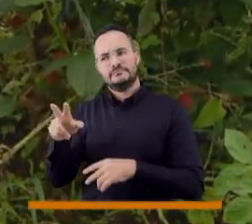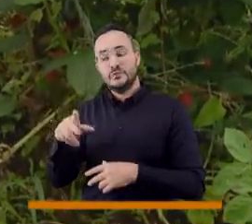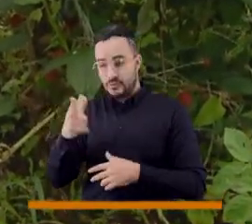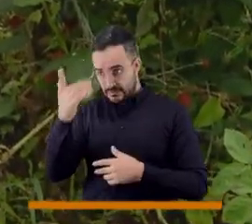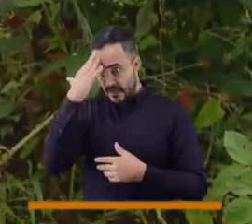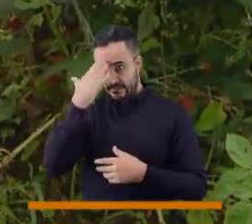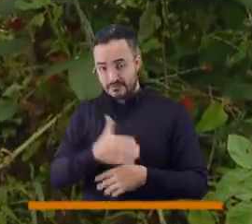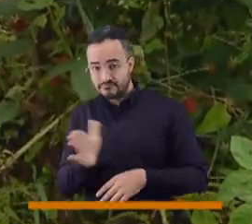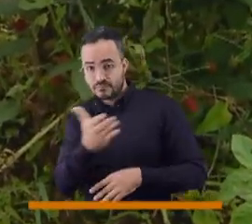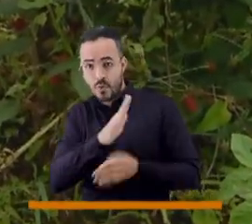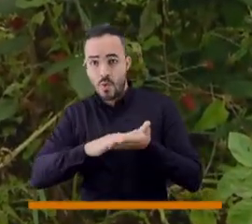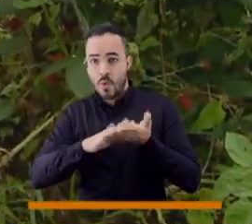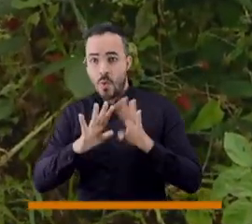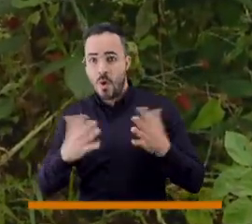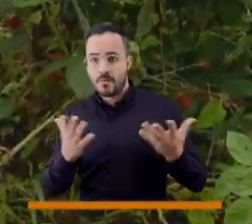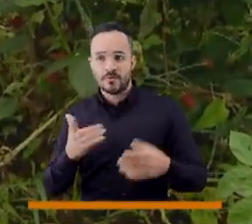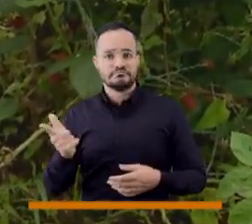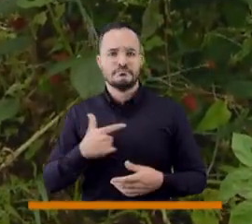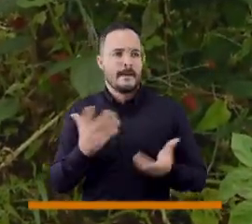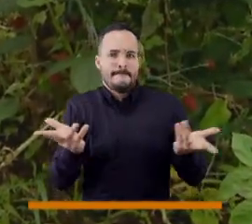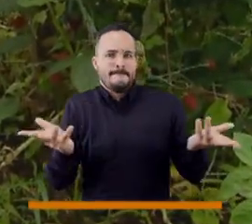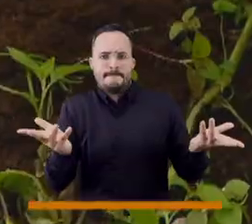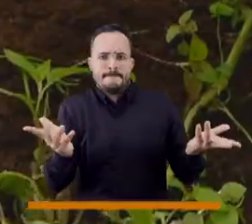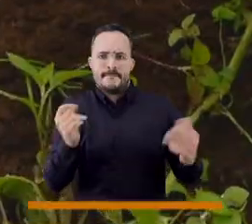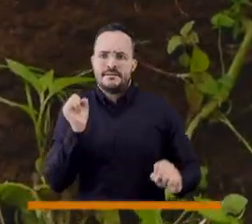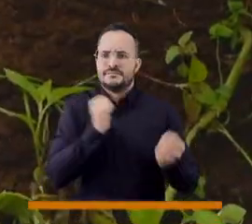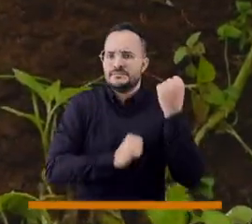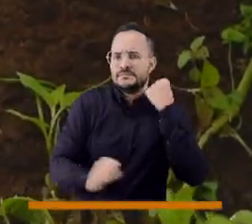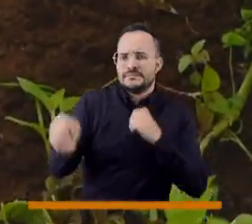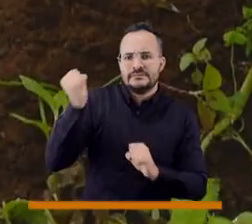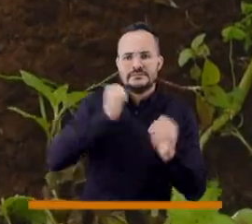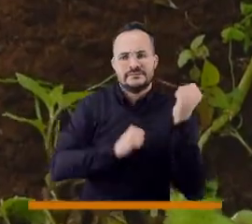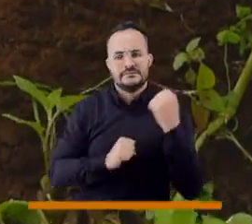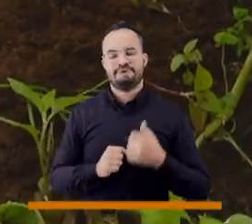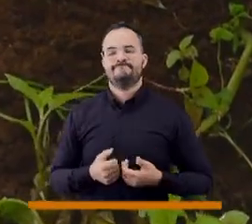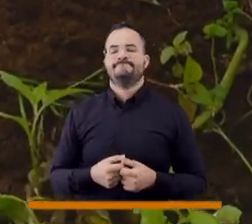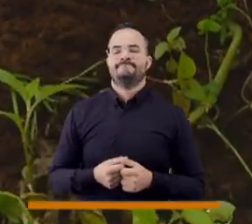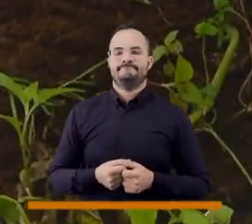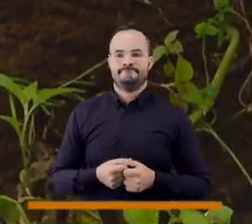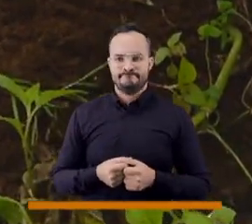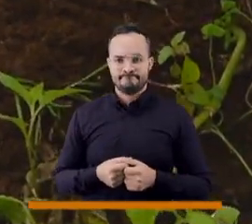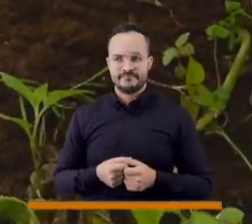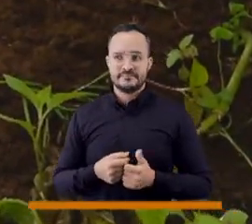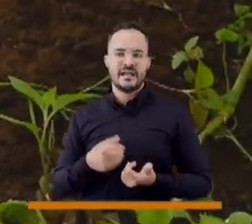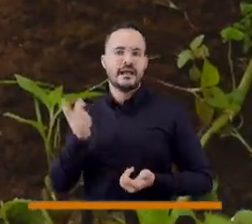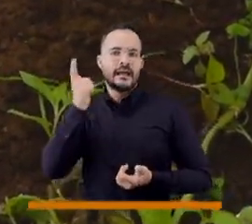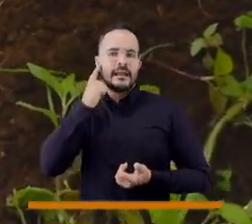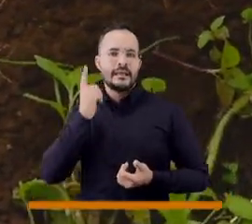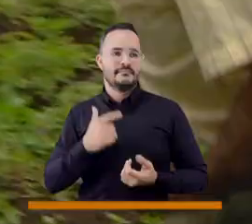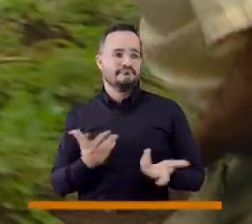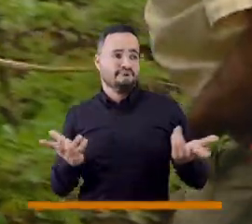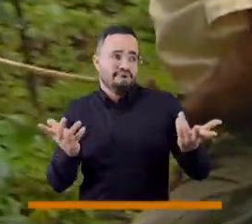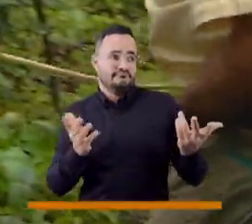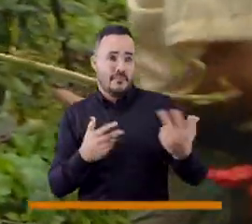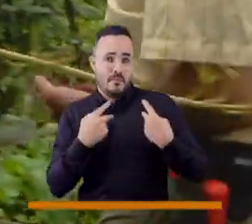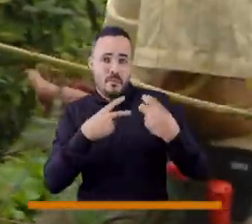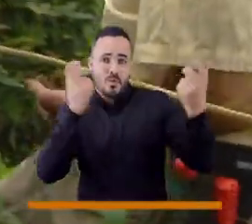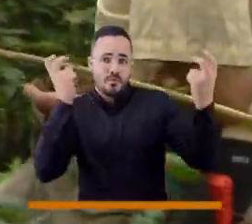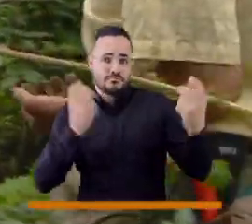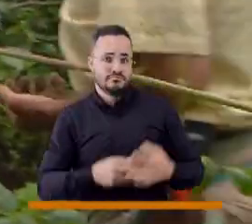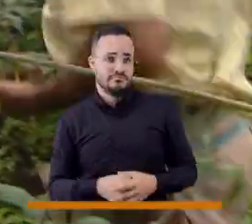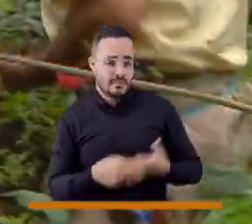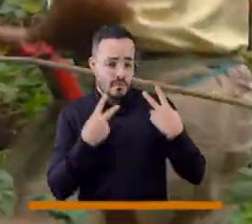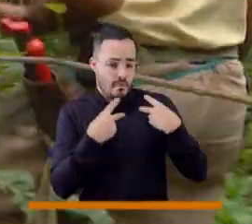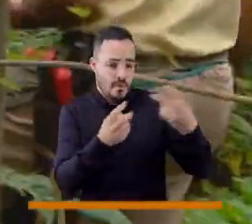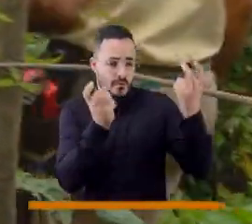siquiera saben qué hacer con ella. Están angustiados y muchos pensarán, me expropió el municipio